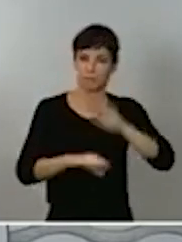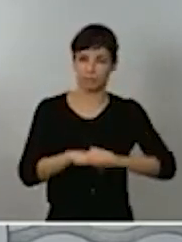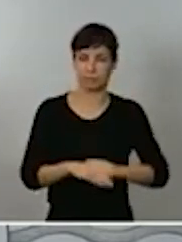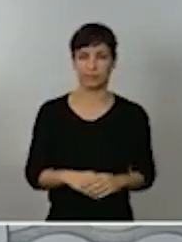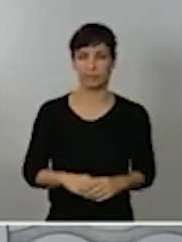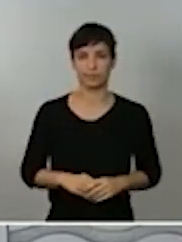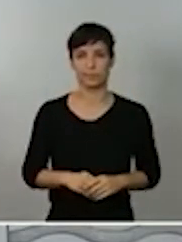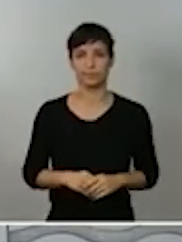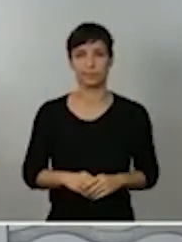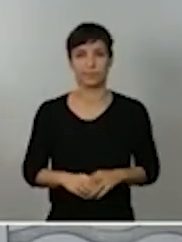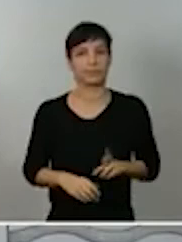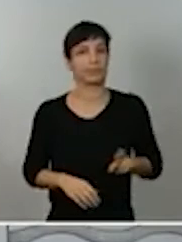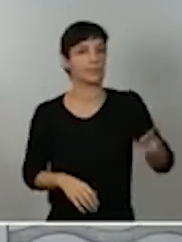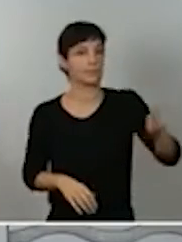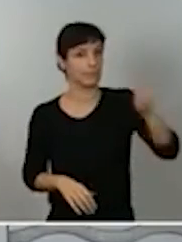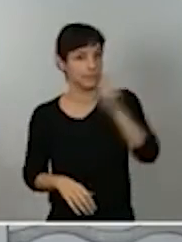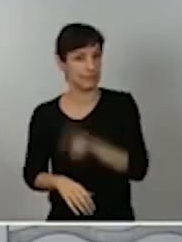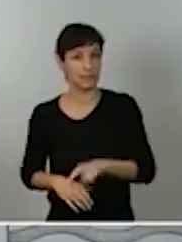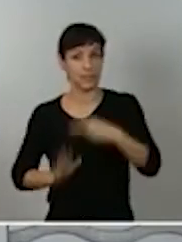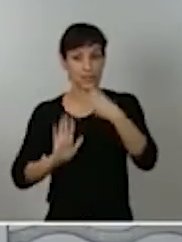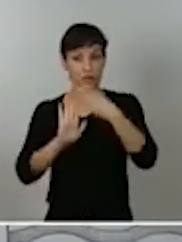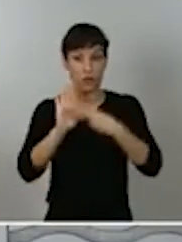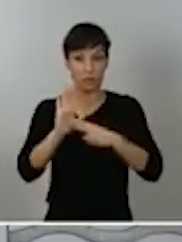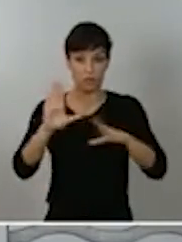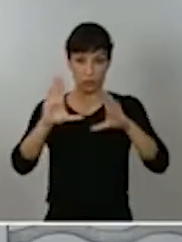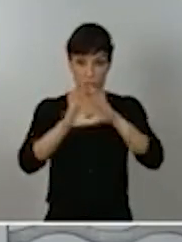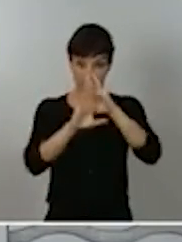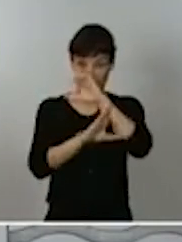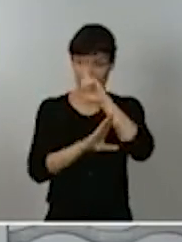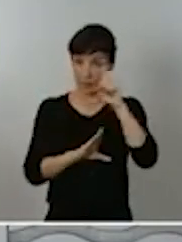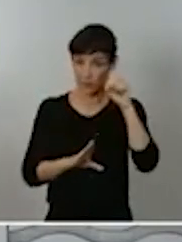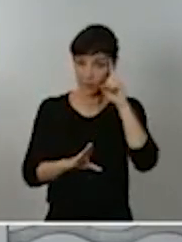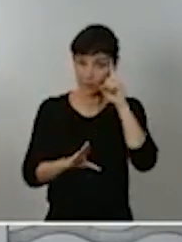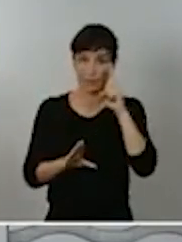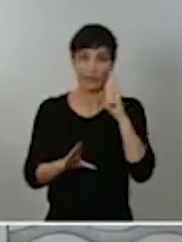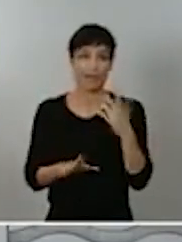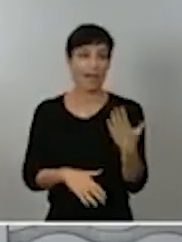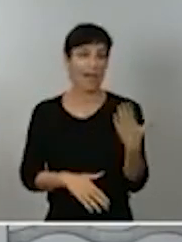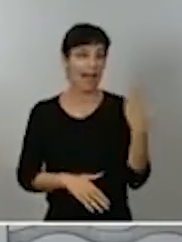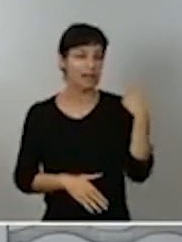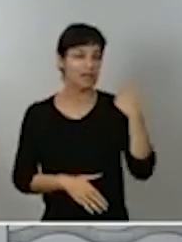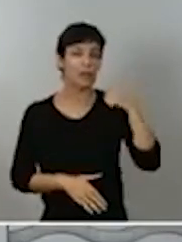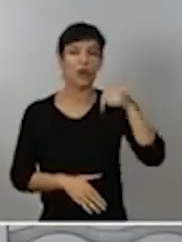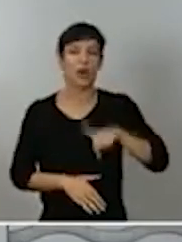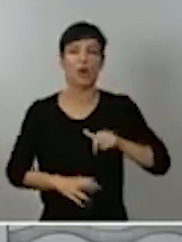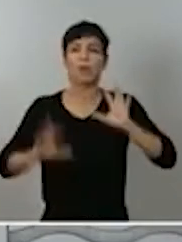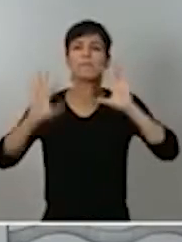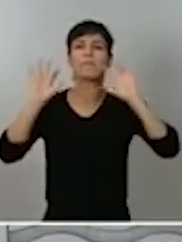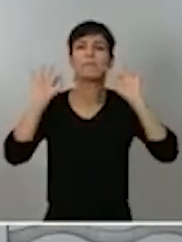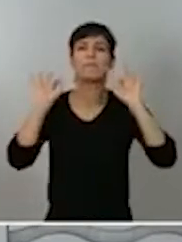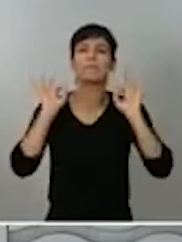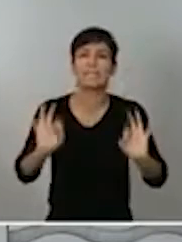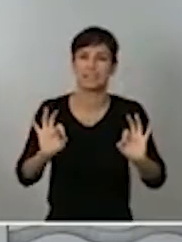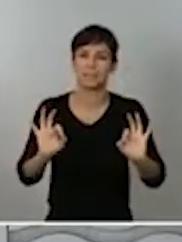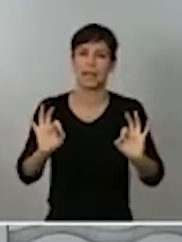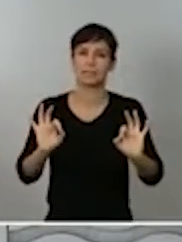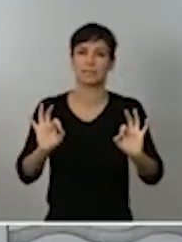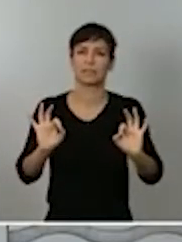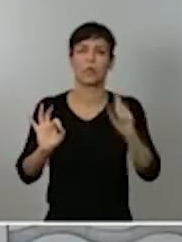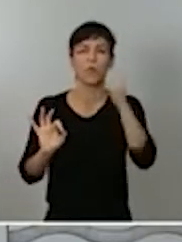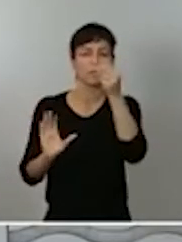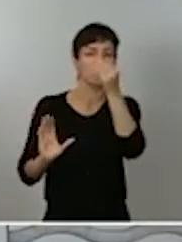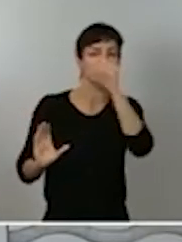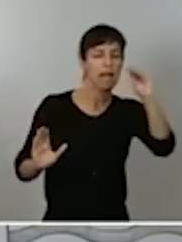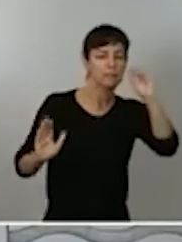Insisto, las normas para la Comunidad Autónoma de Madrid serán las mismas que estaban en vigor ayer, ni una más, ni una